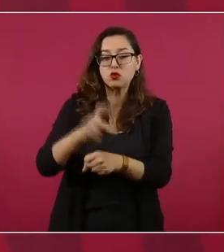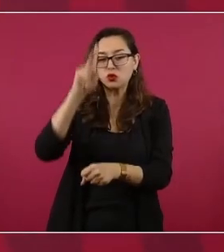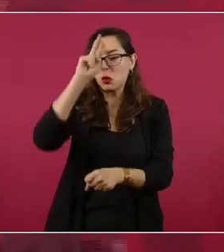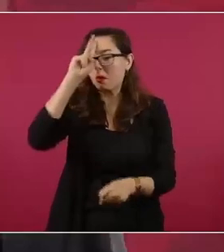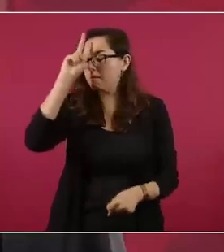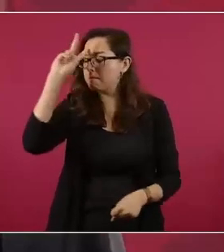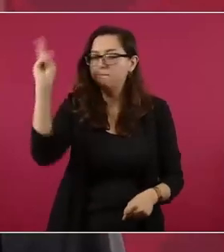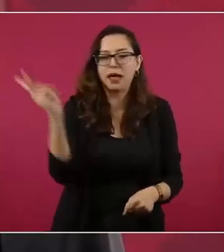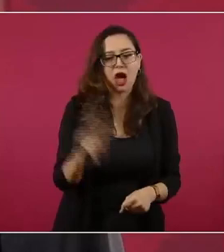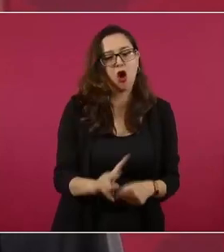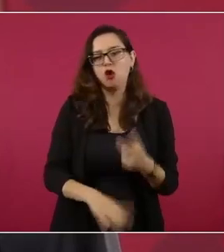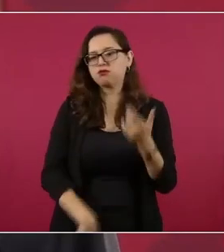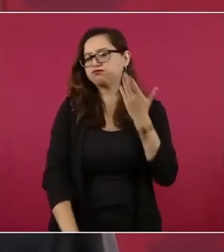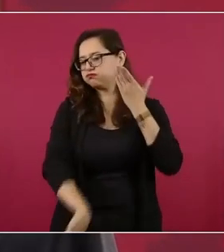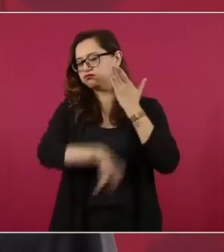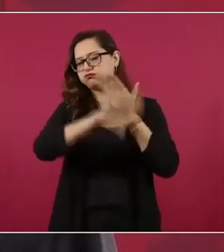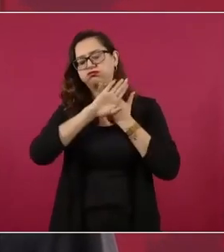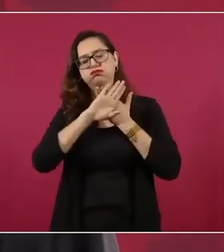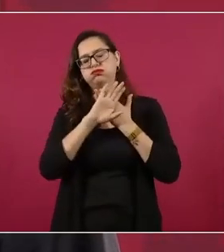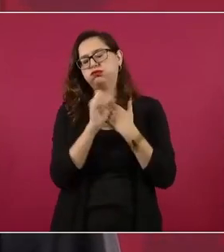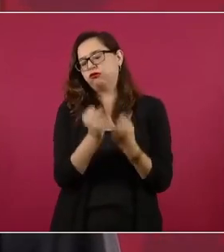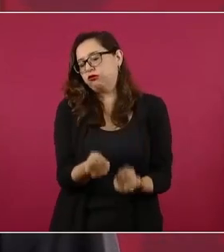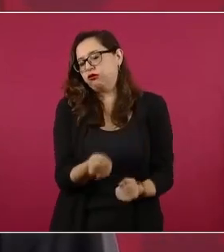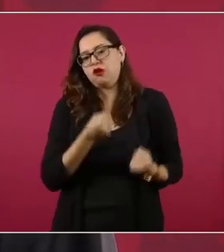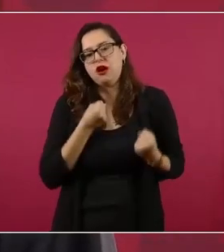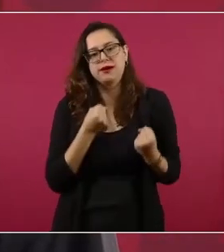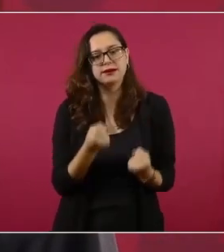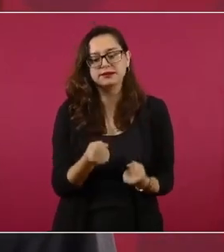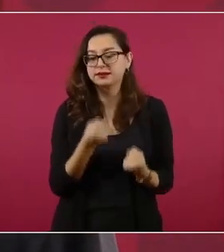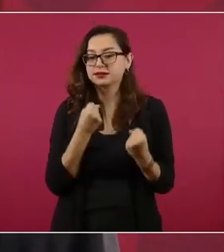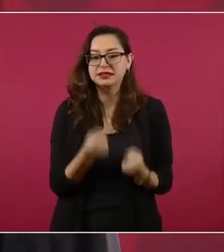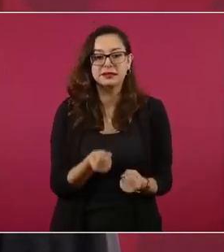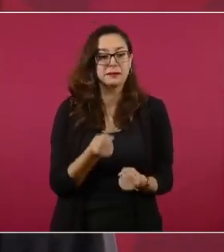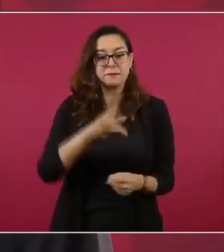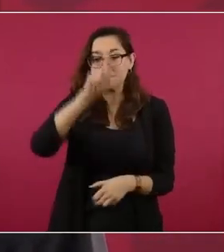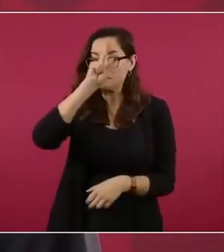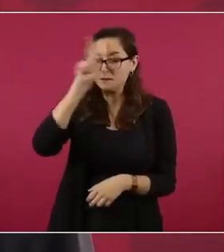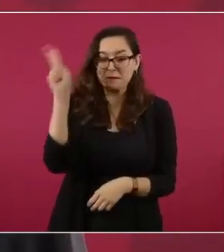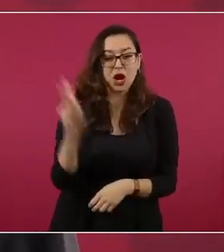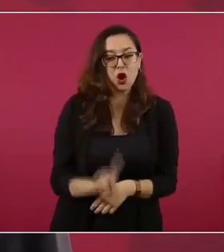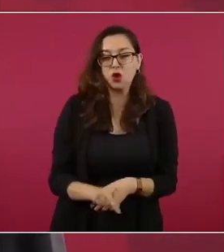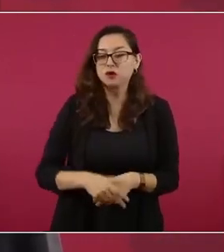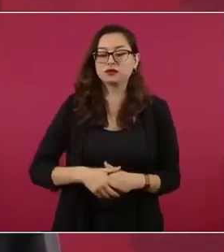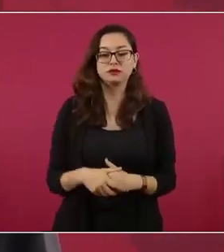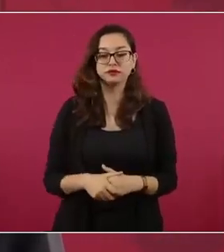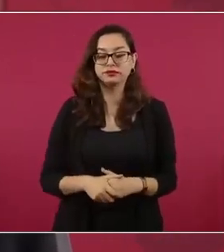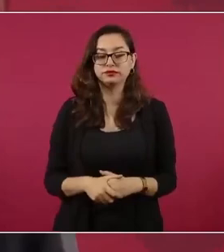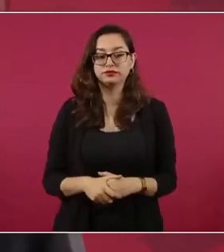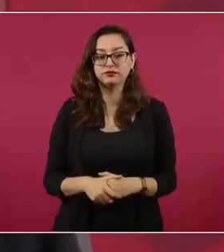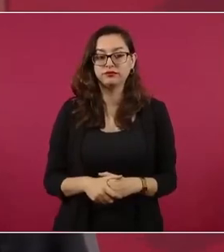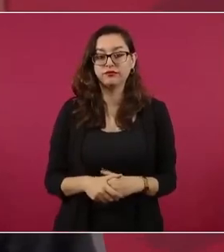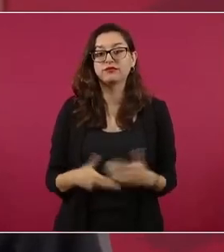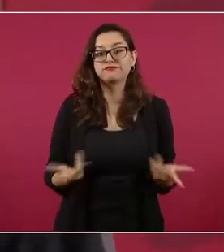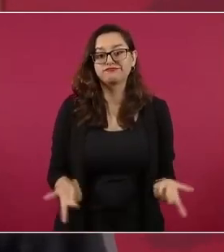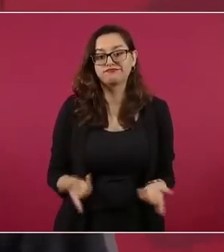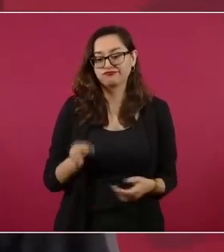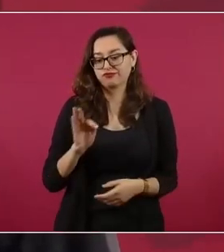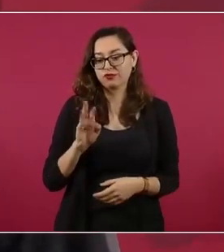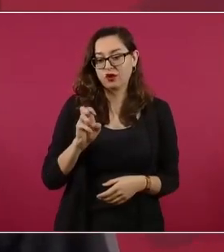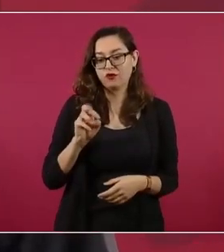mucho más duro, fue el desafuero,